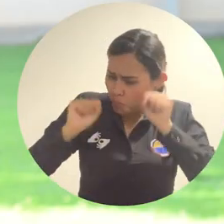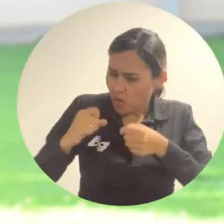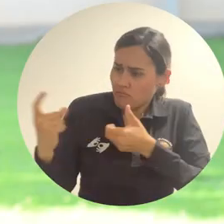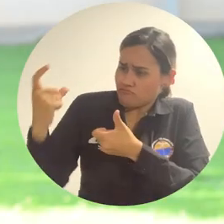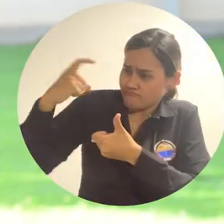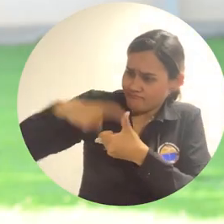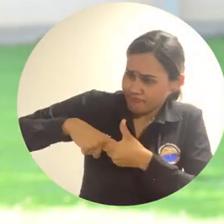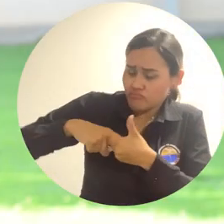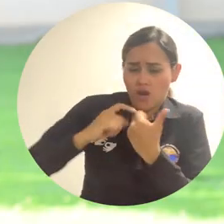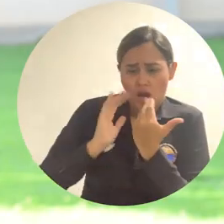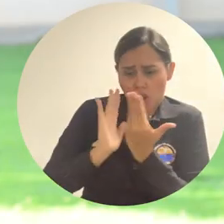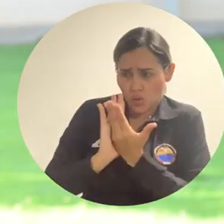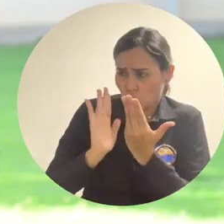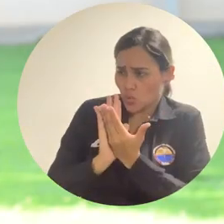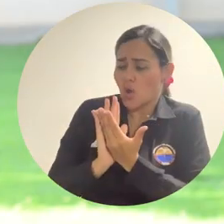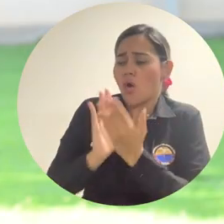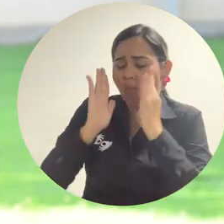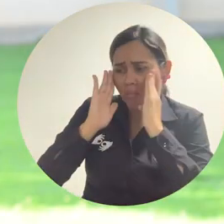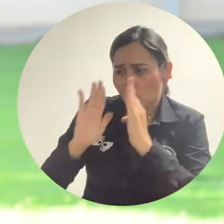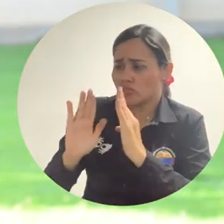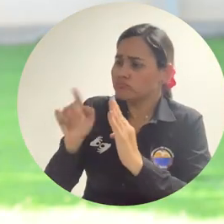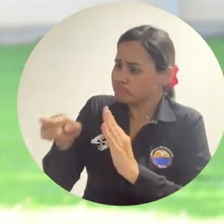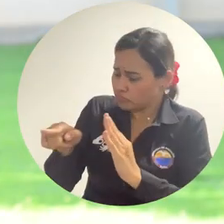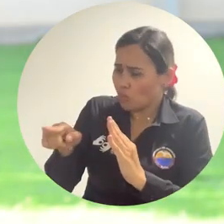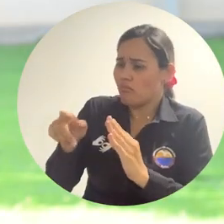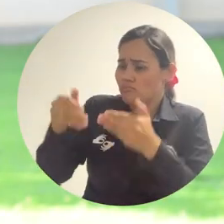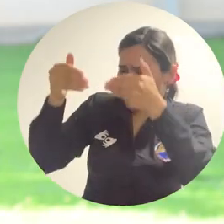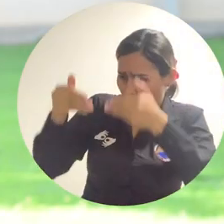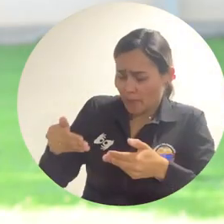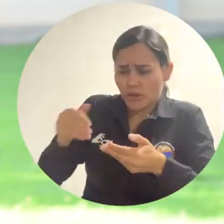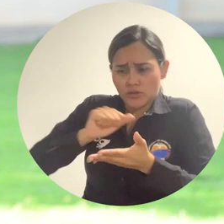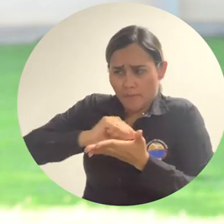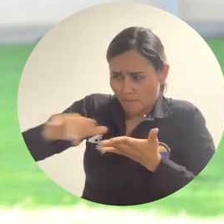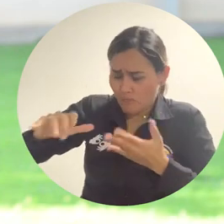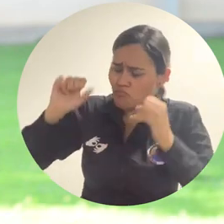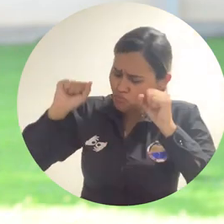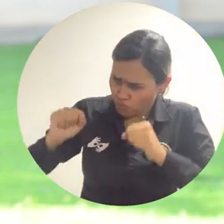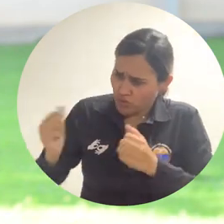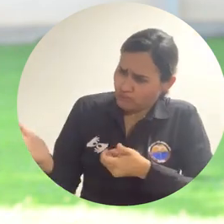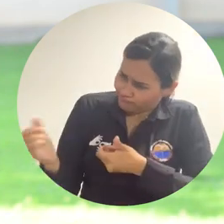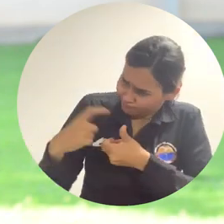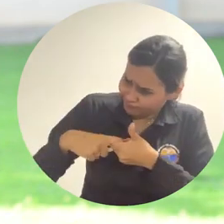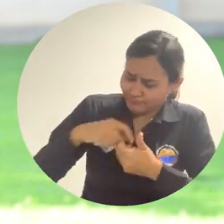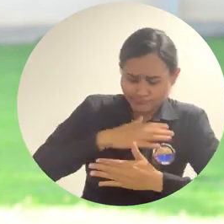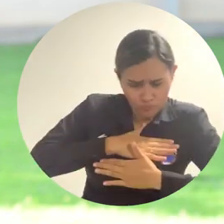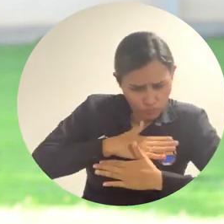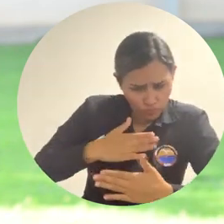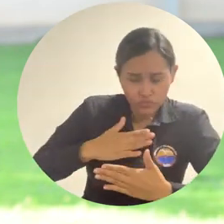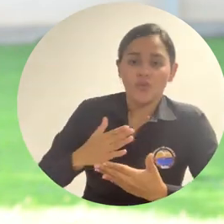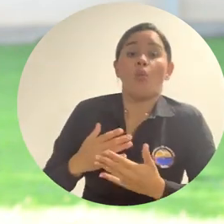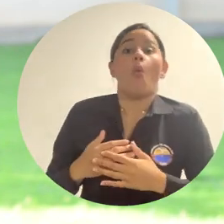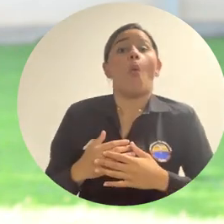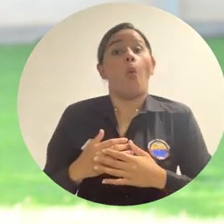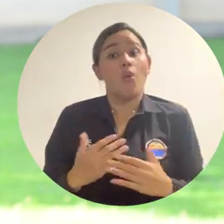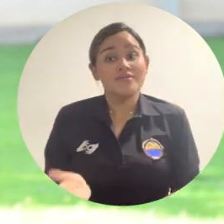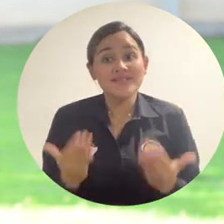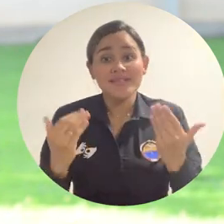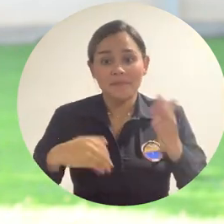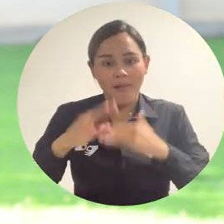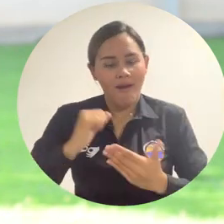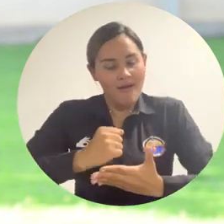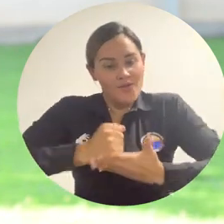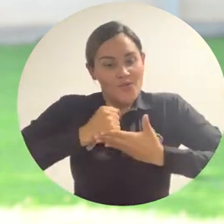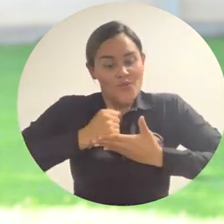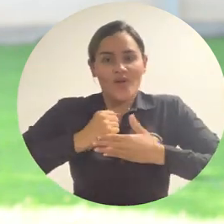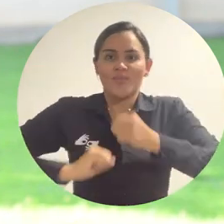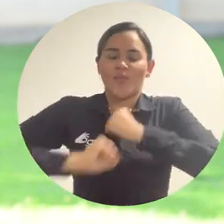brindaron información acerca de las becas que hay por la condición de discapacidad en la que me encuentro, la cual pude acceder y